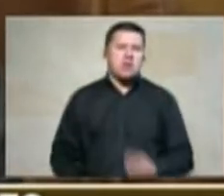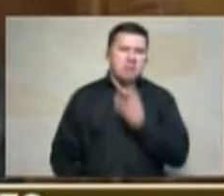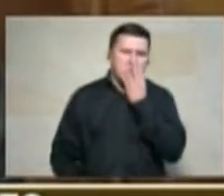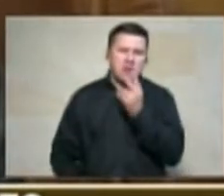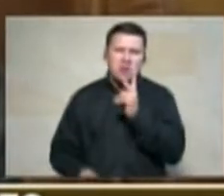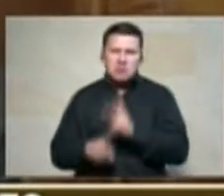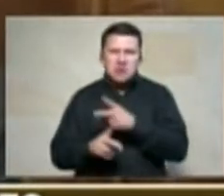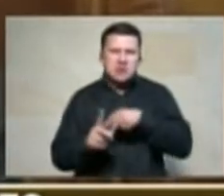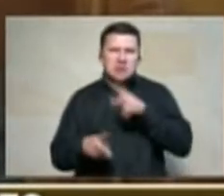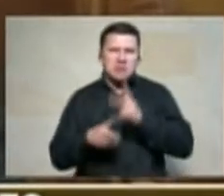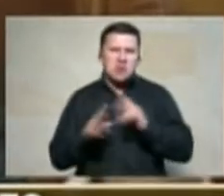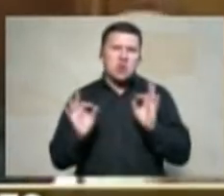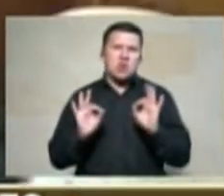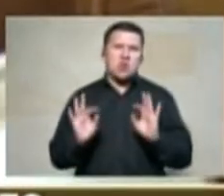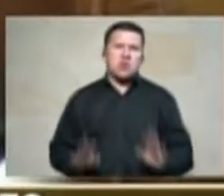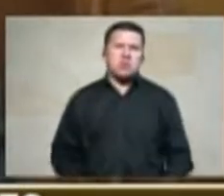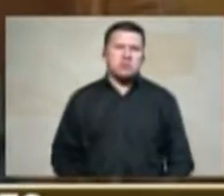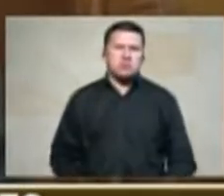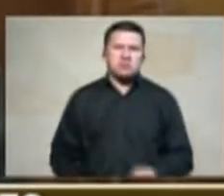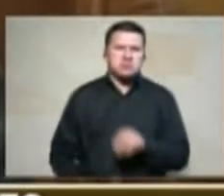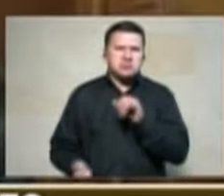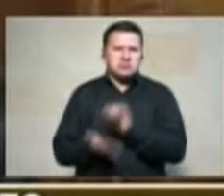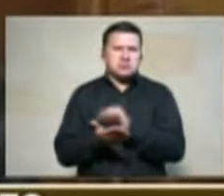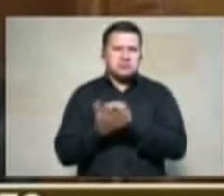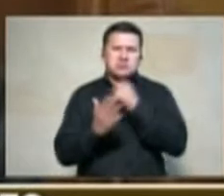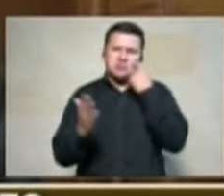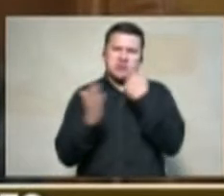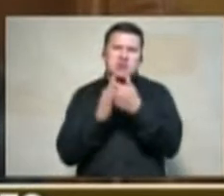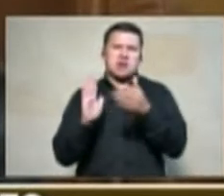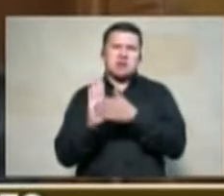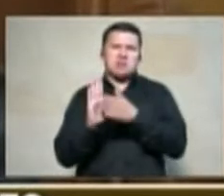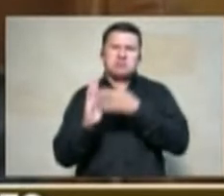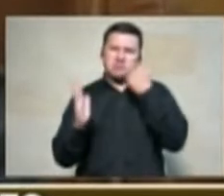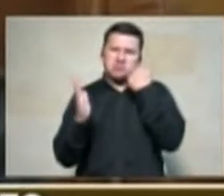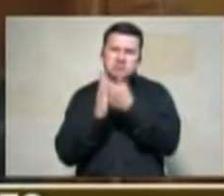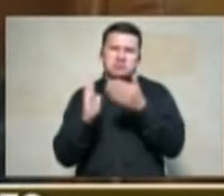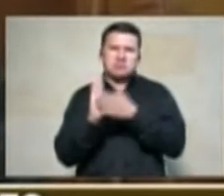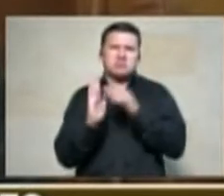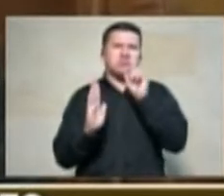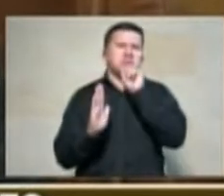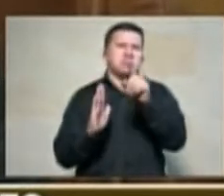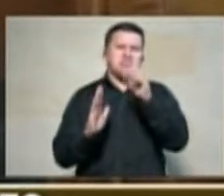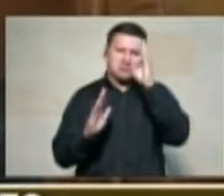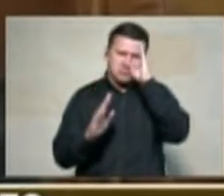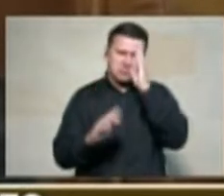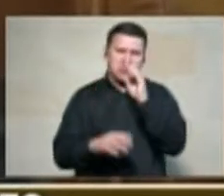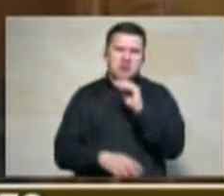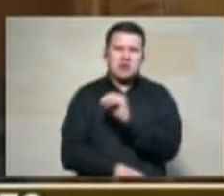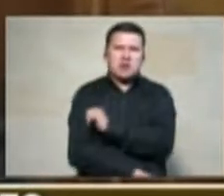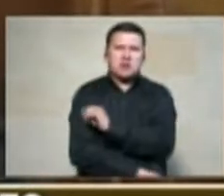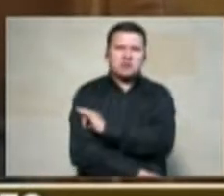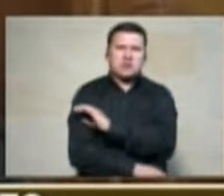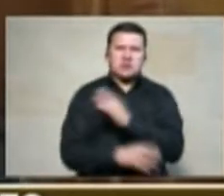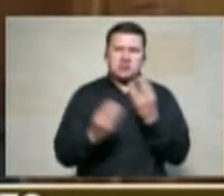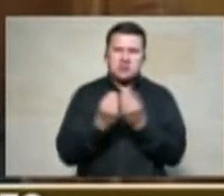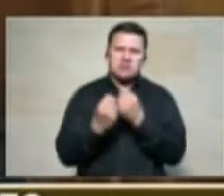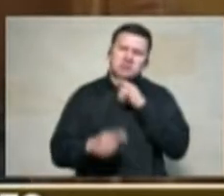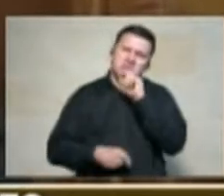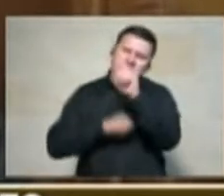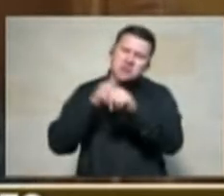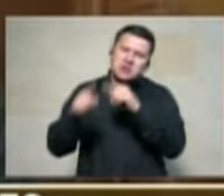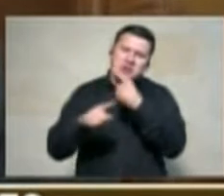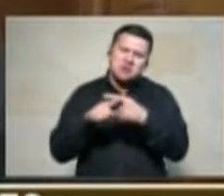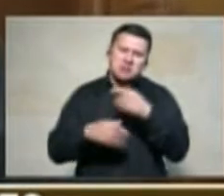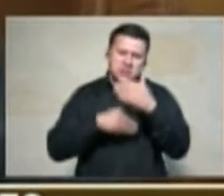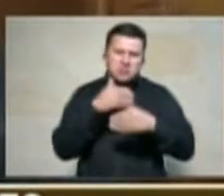argumentos cuando yo interrogaba a los comandantes paramilitares en diferentes procesos judiciales y le